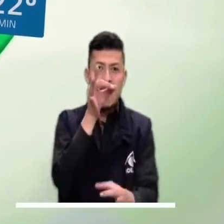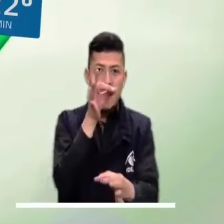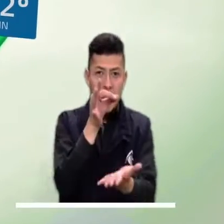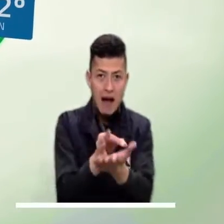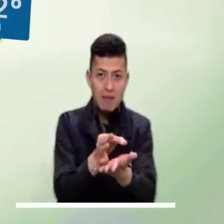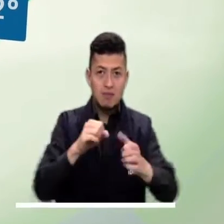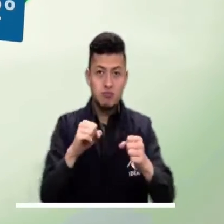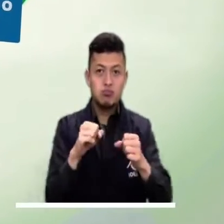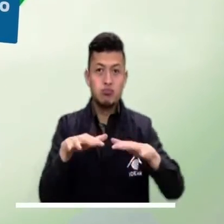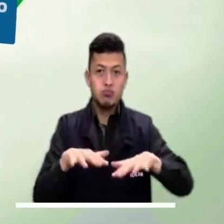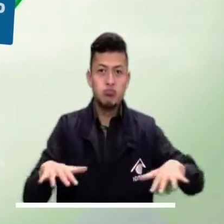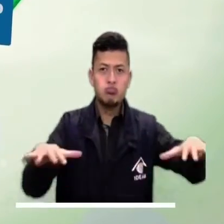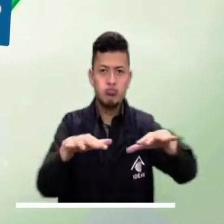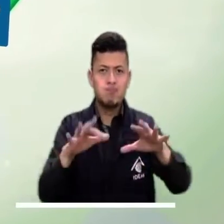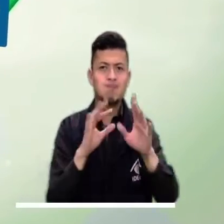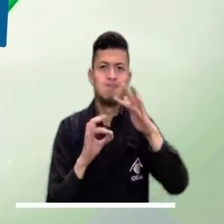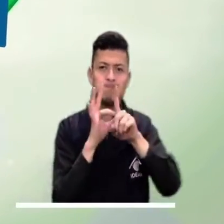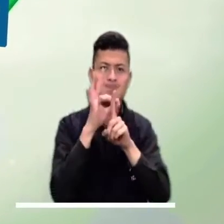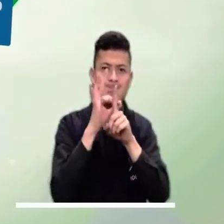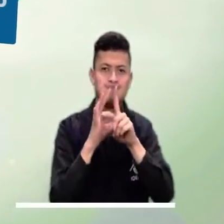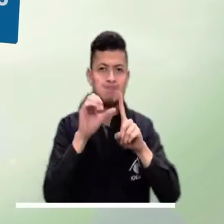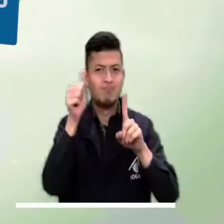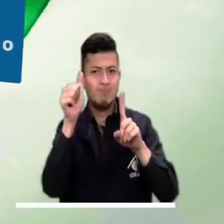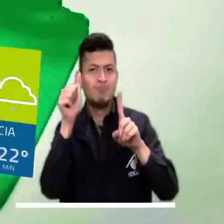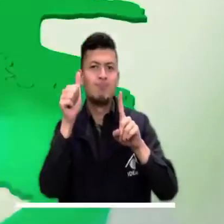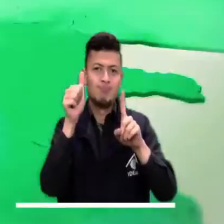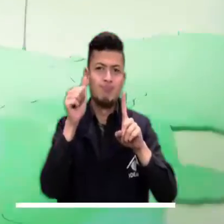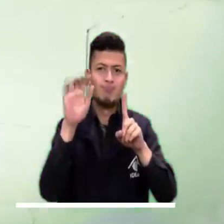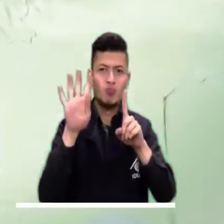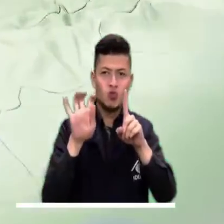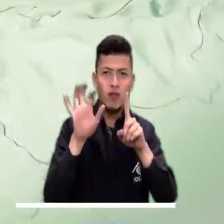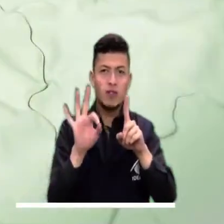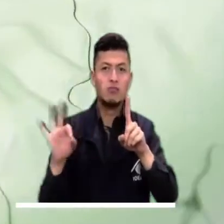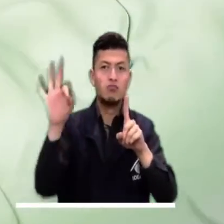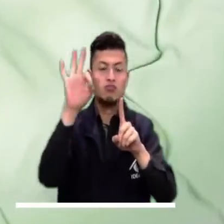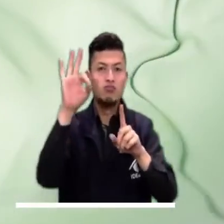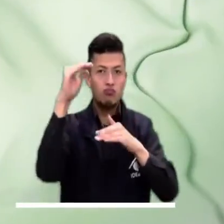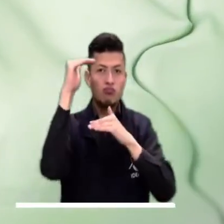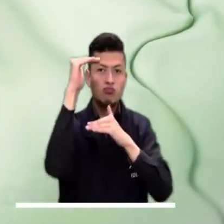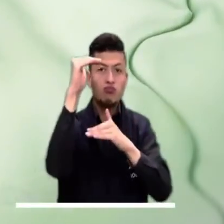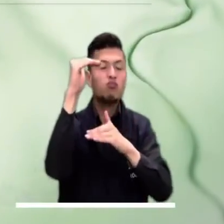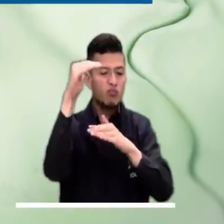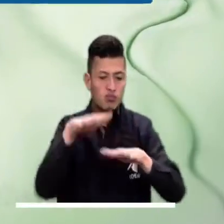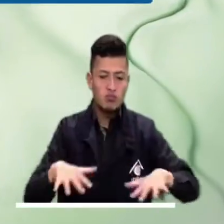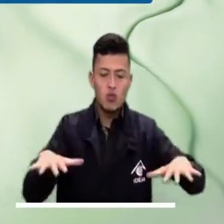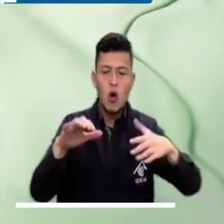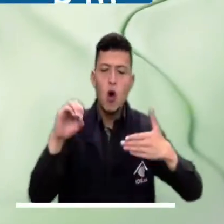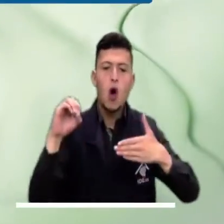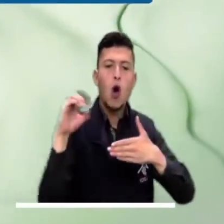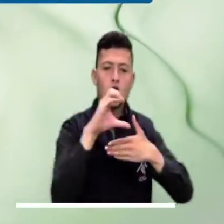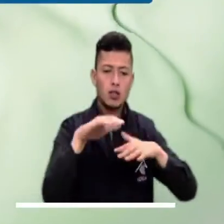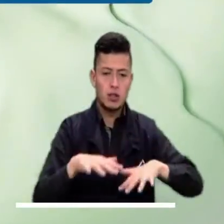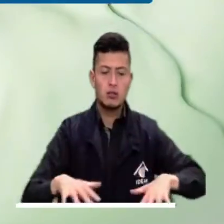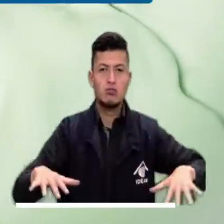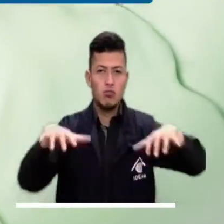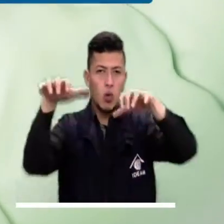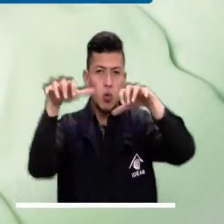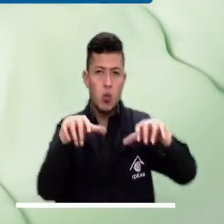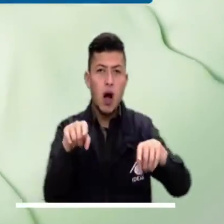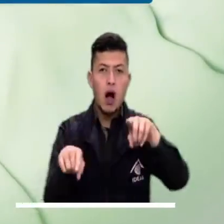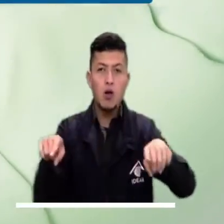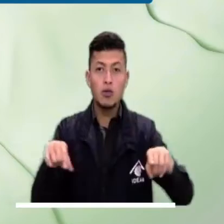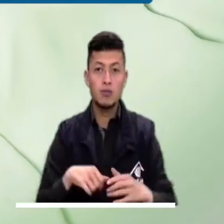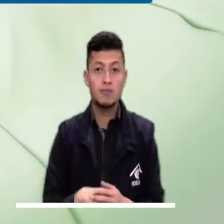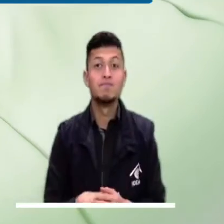Amazónico. La capital del país puede manifestar temperaturas entre los 10 y los 19 grados, con cielo nublado y posibles precipitaciones